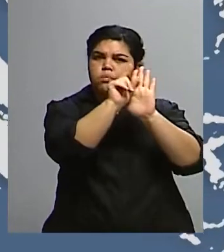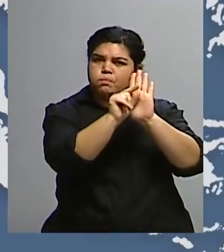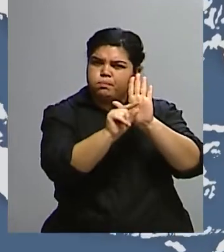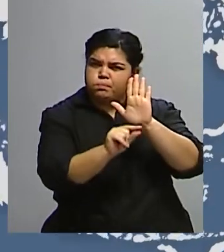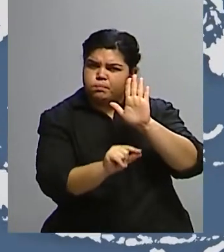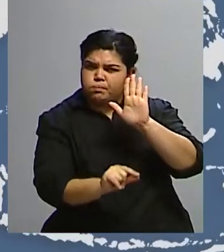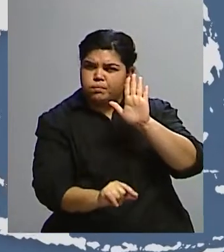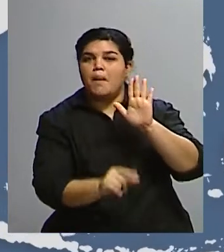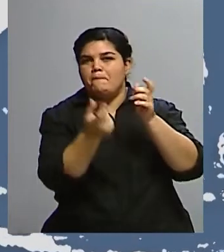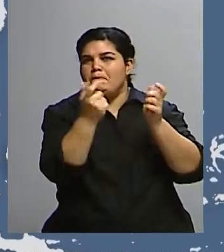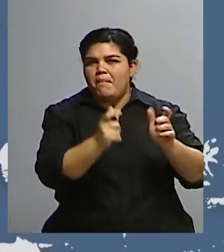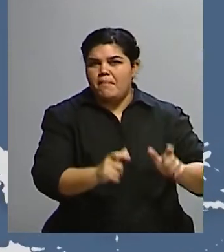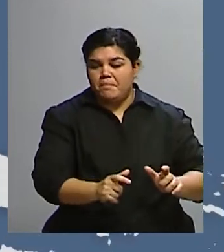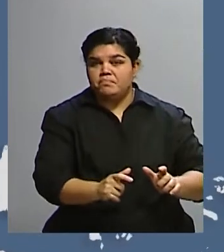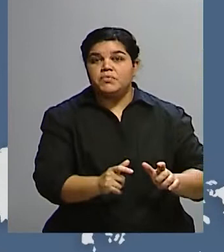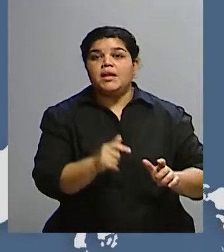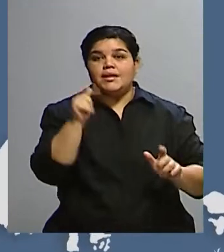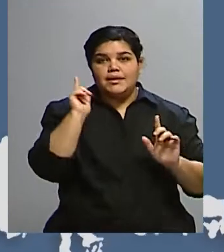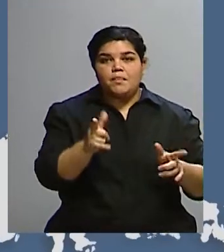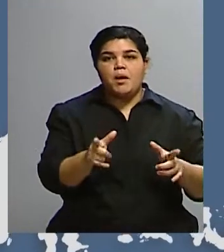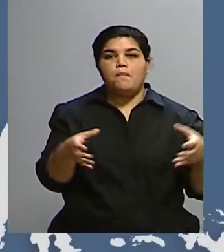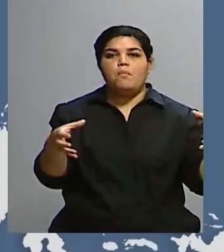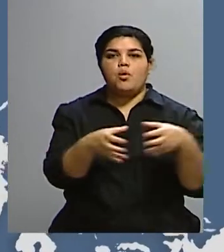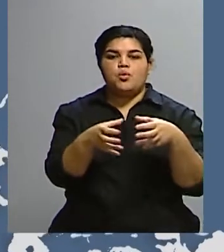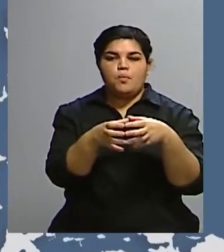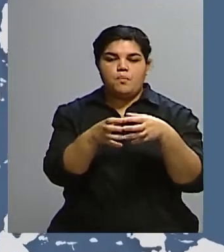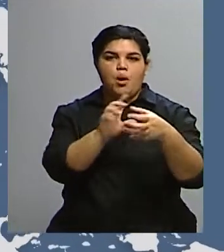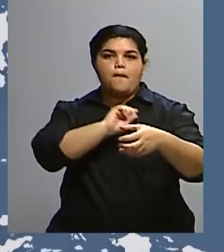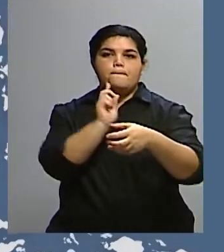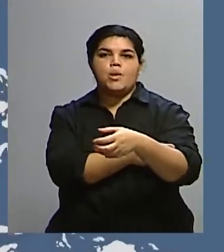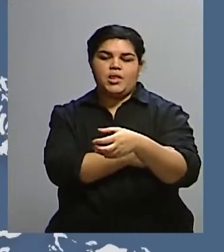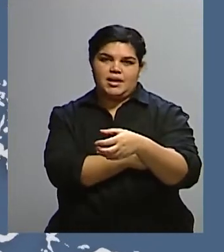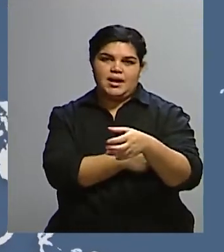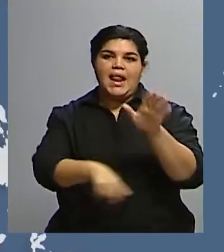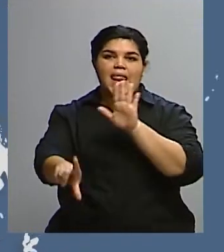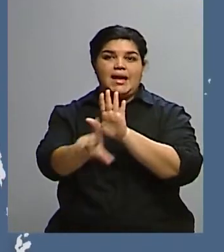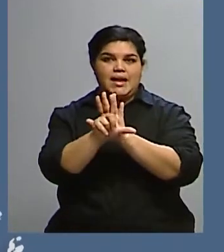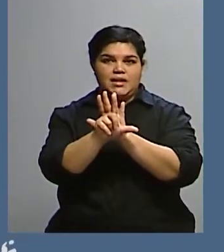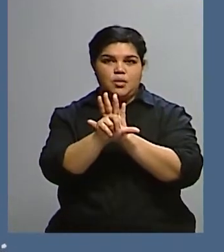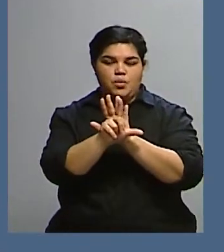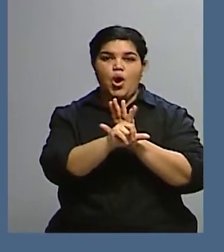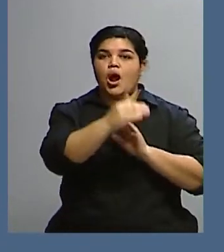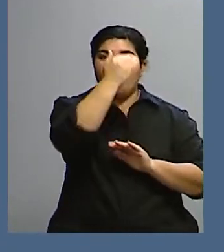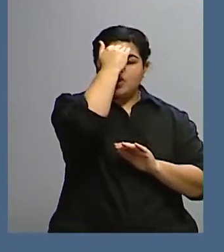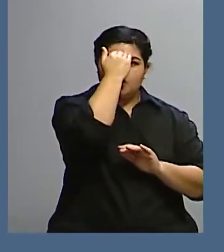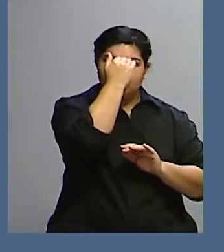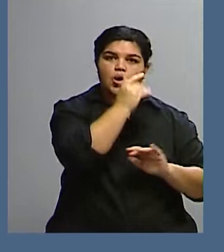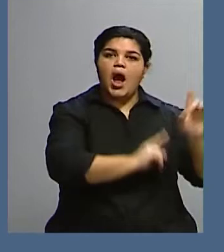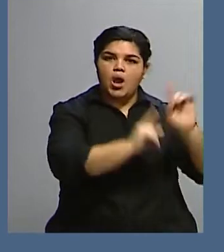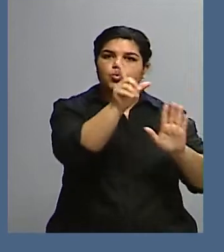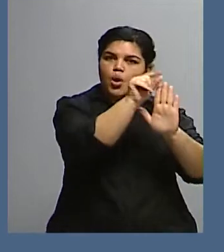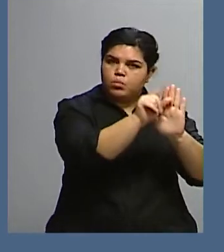hay un poder legislativo y por lo tanto no podemos pensar que la constitución va a dar respuesta a todo y además de manera